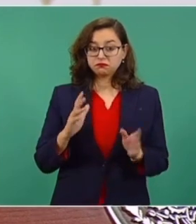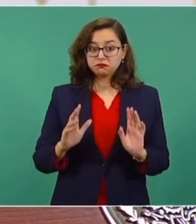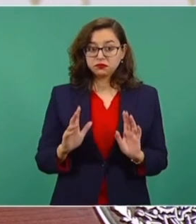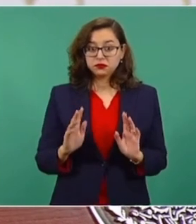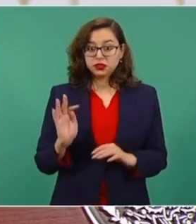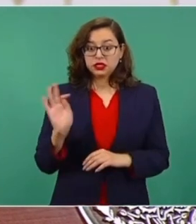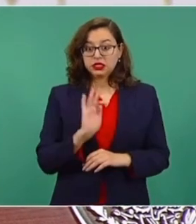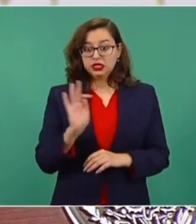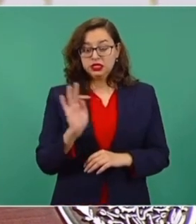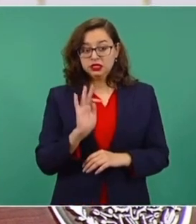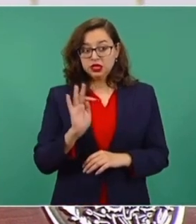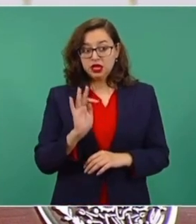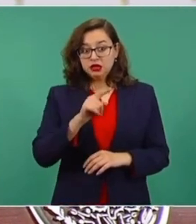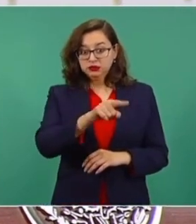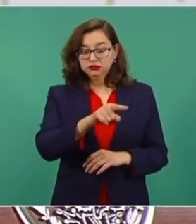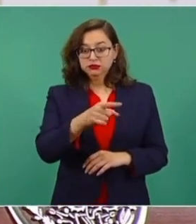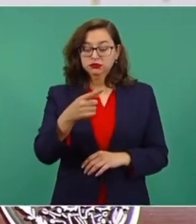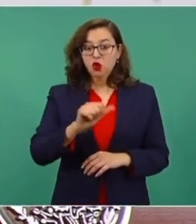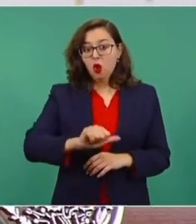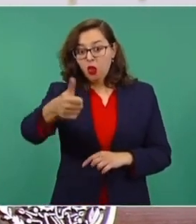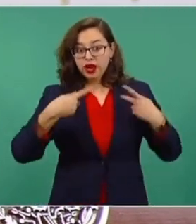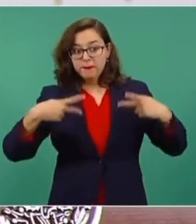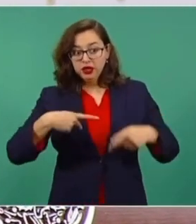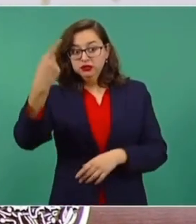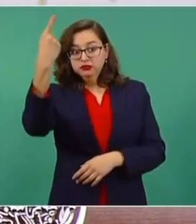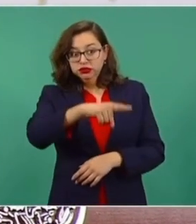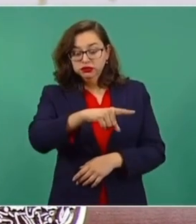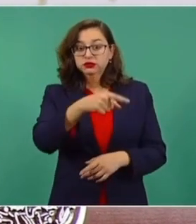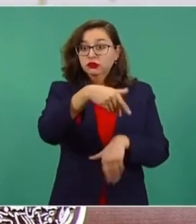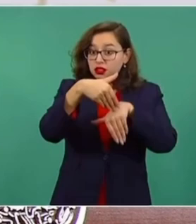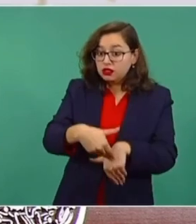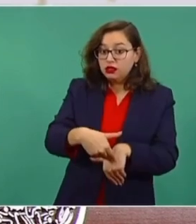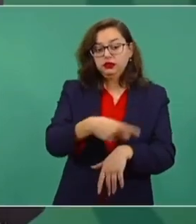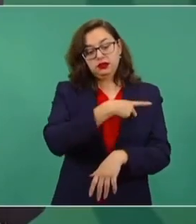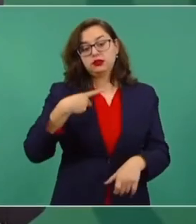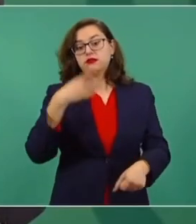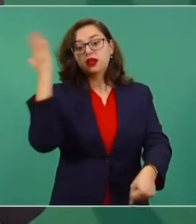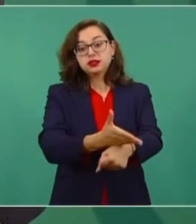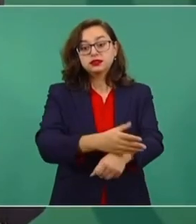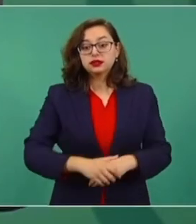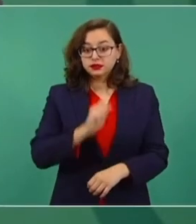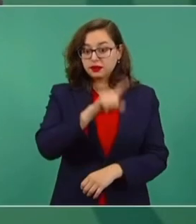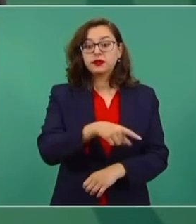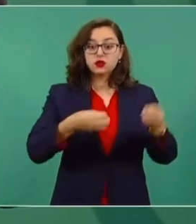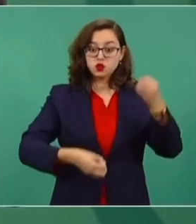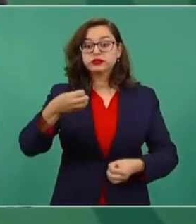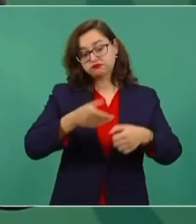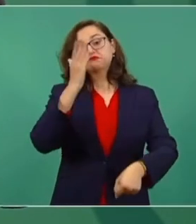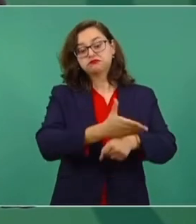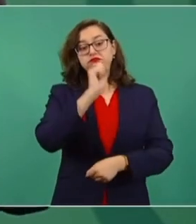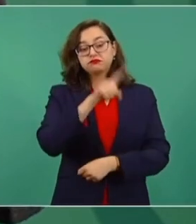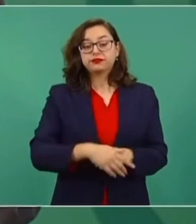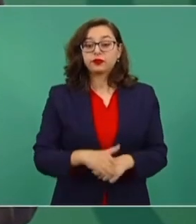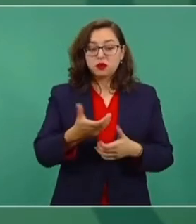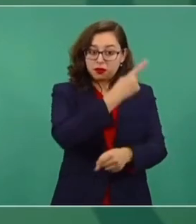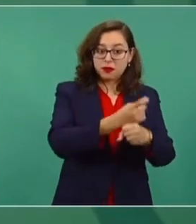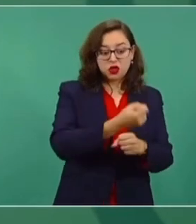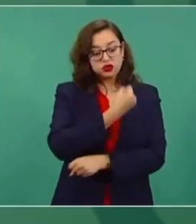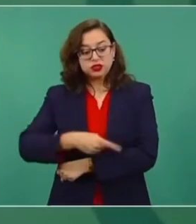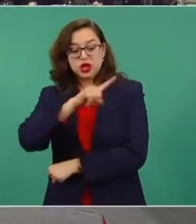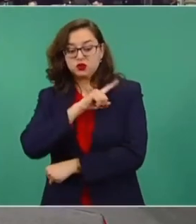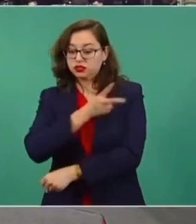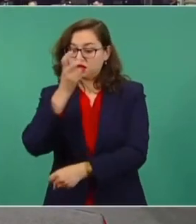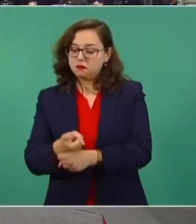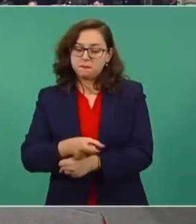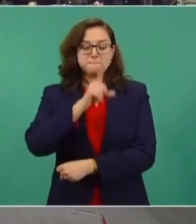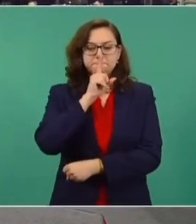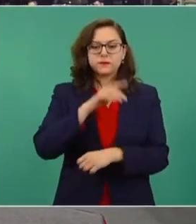o actuó por consigna, debería de ser sancionado. Apúntele bien. Porque los jueces tienen que actuar con autonomía. Creo